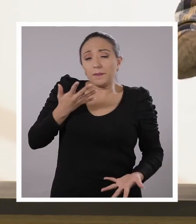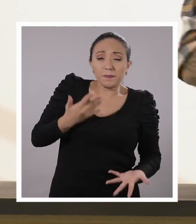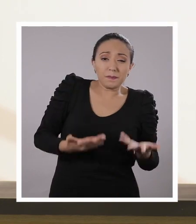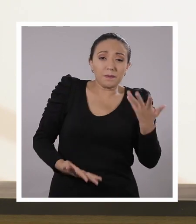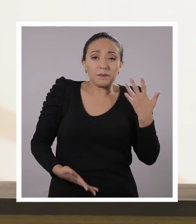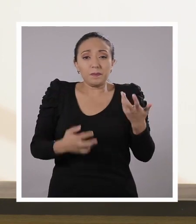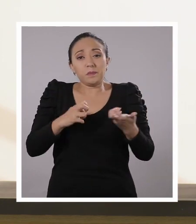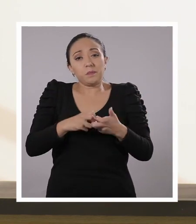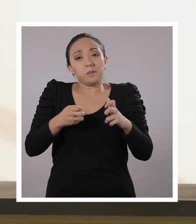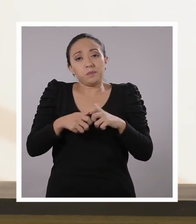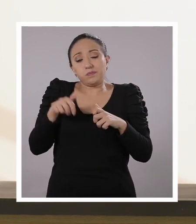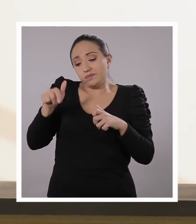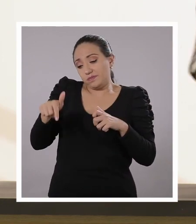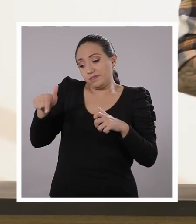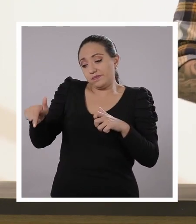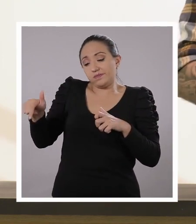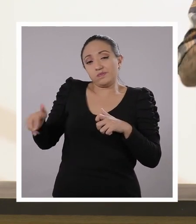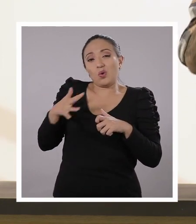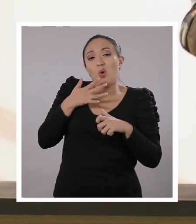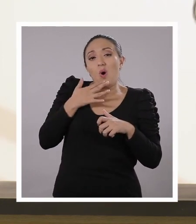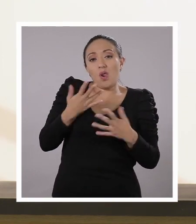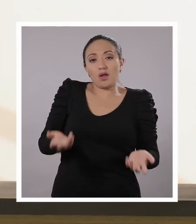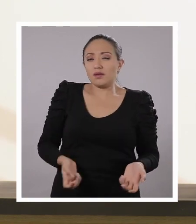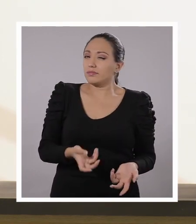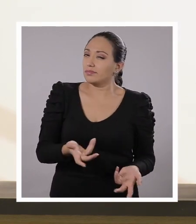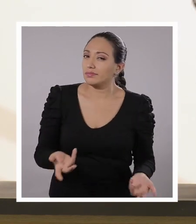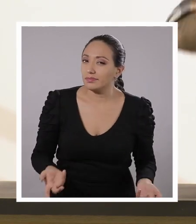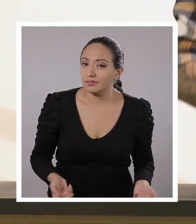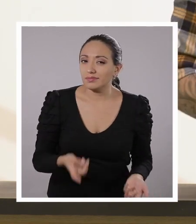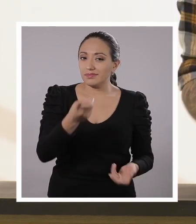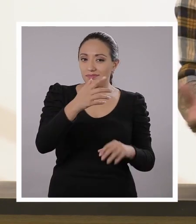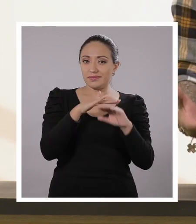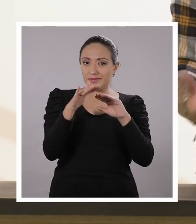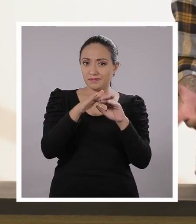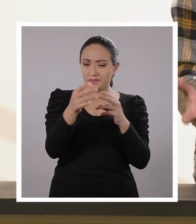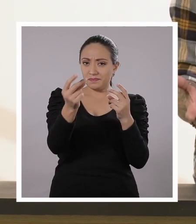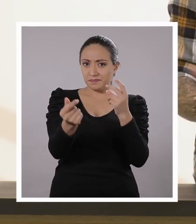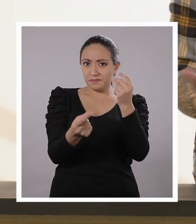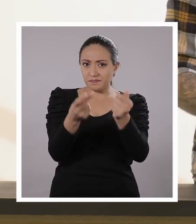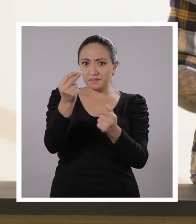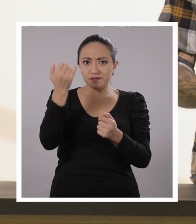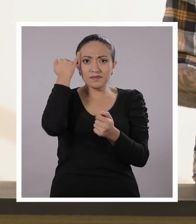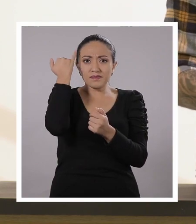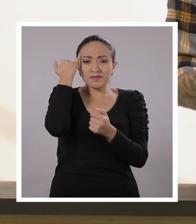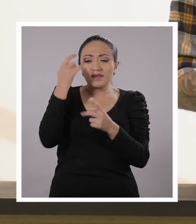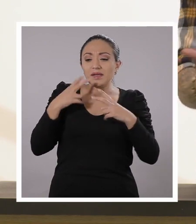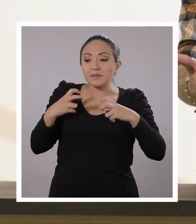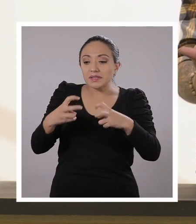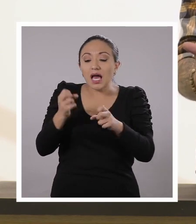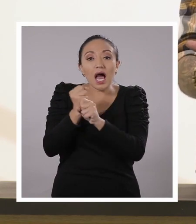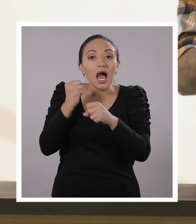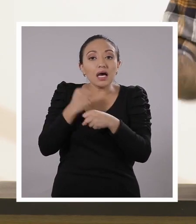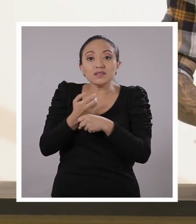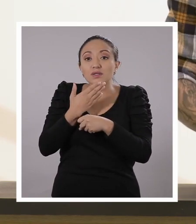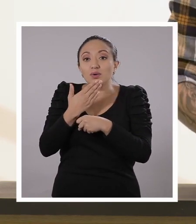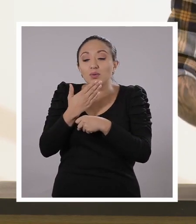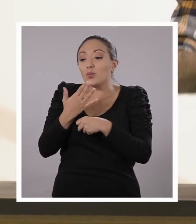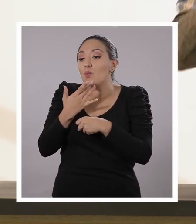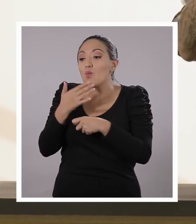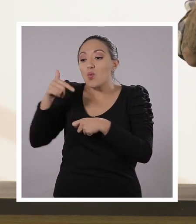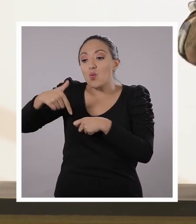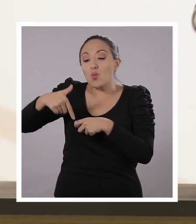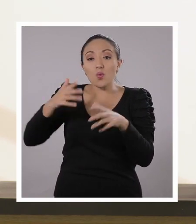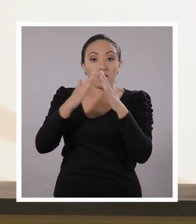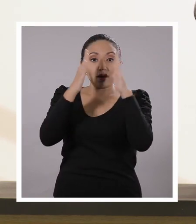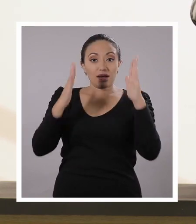poquito de problema son con los colorantes. Pero venga, les invito a que sean ingeniosos, vayan e investiguen cómo generar colores en